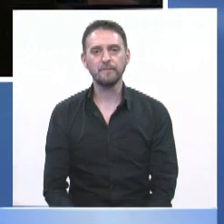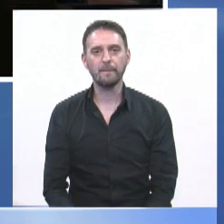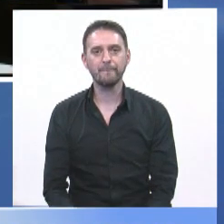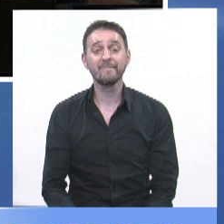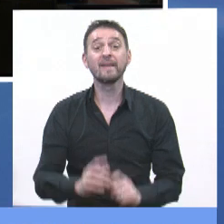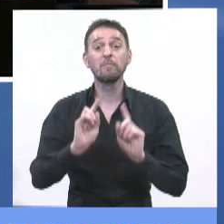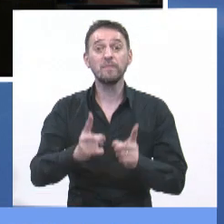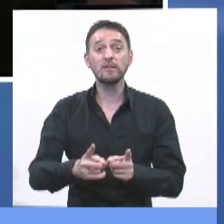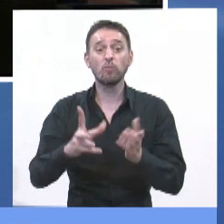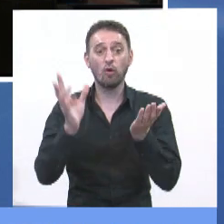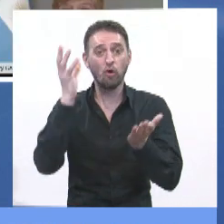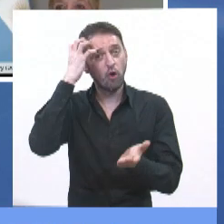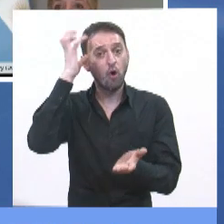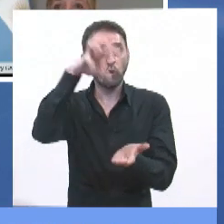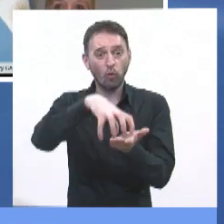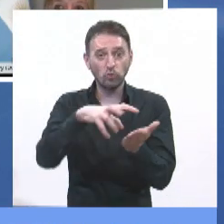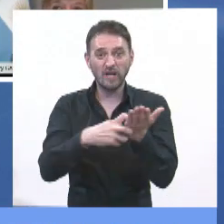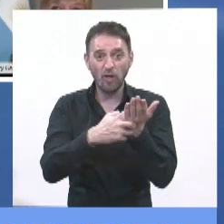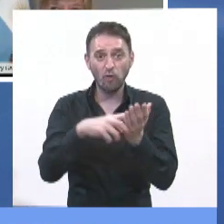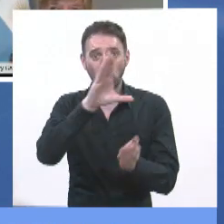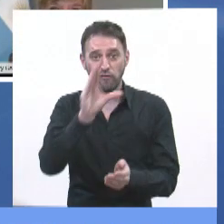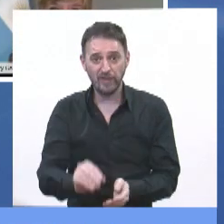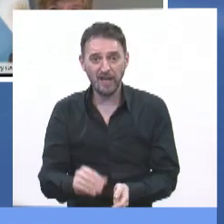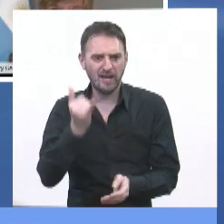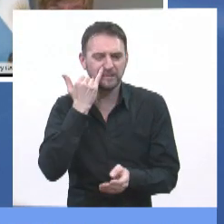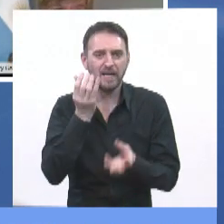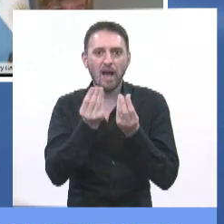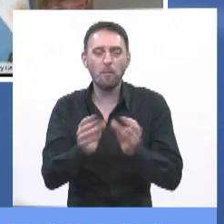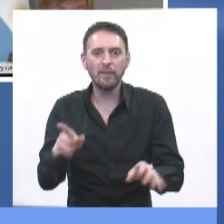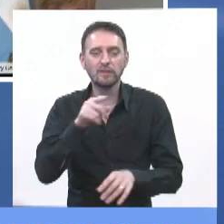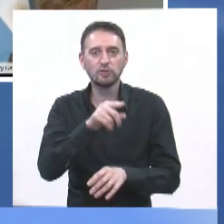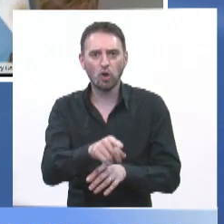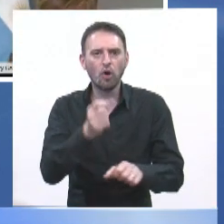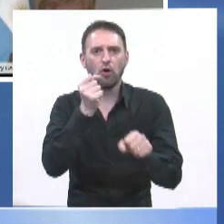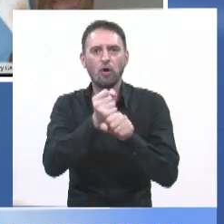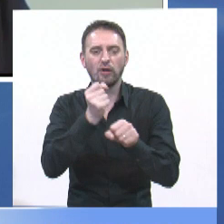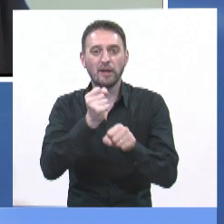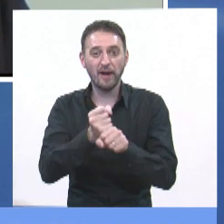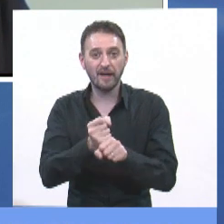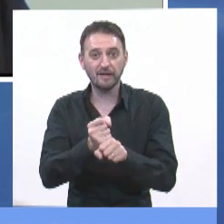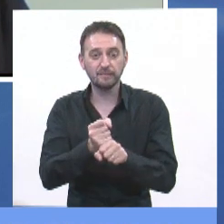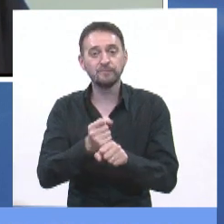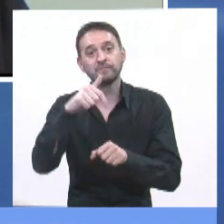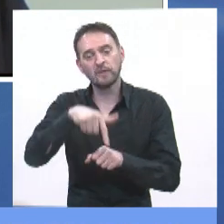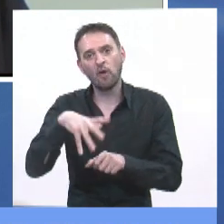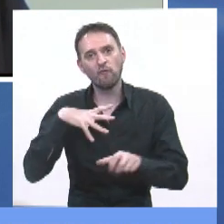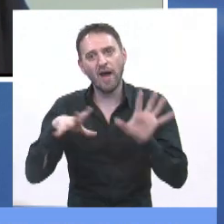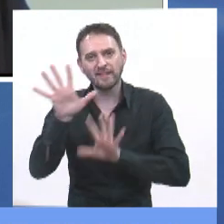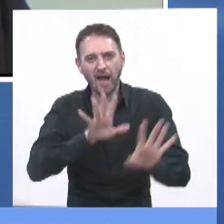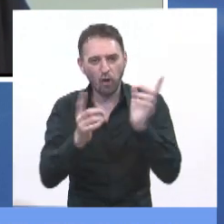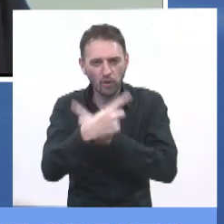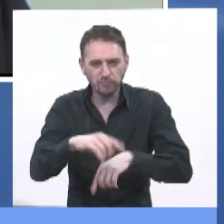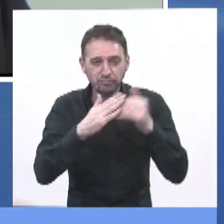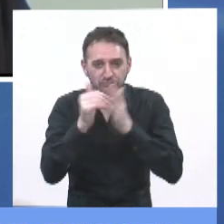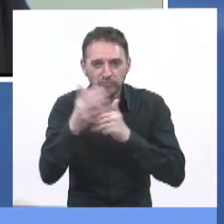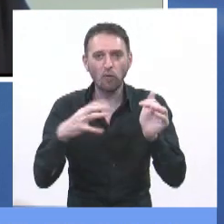Ese juzgado federal recientemente se ha puesto ya en funciones, en realidad hay que finalizar una obra, pero una